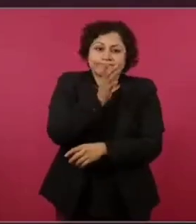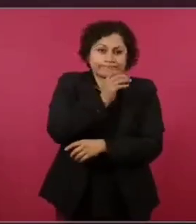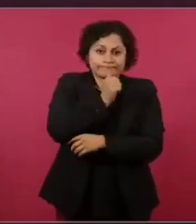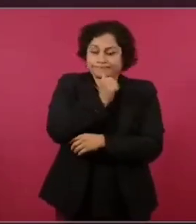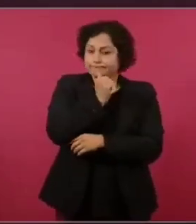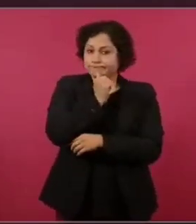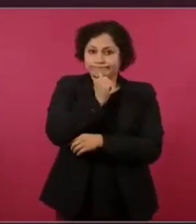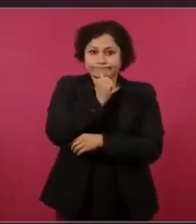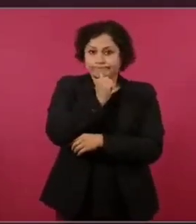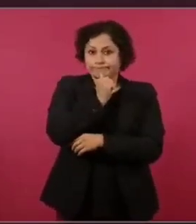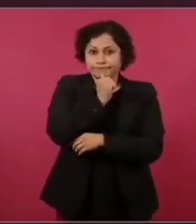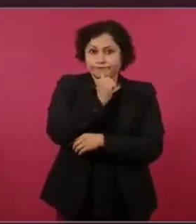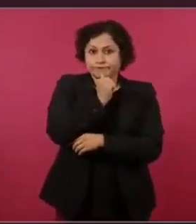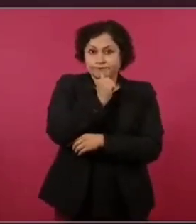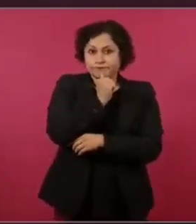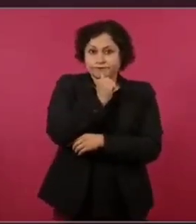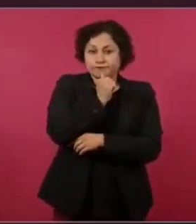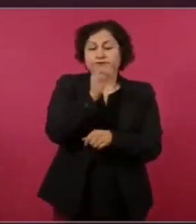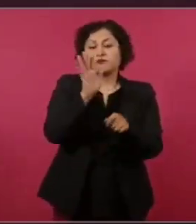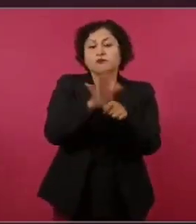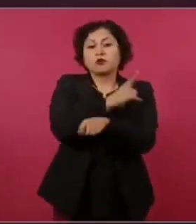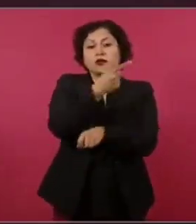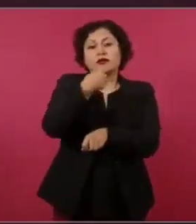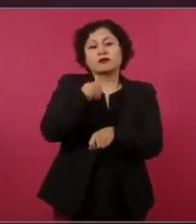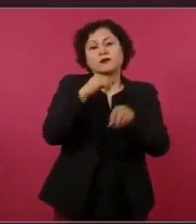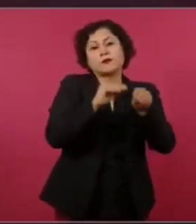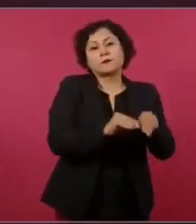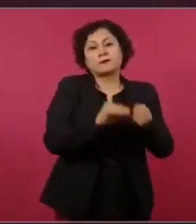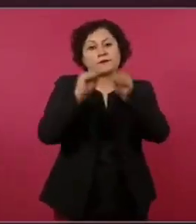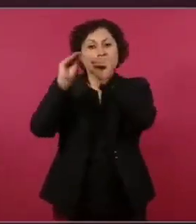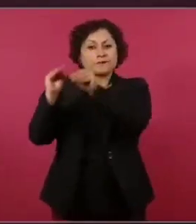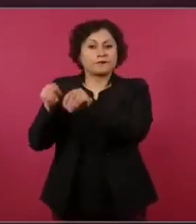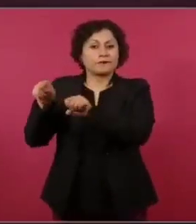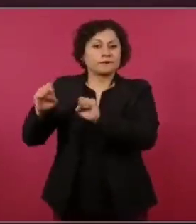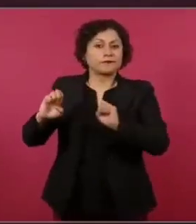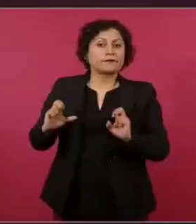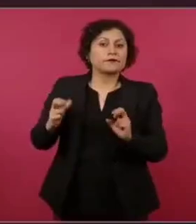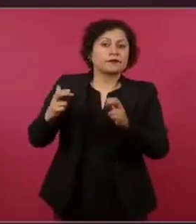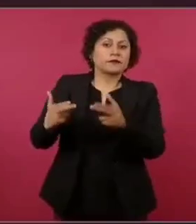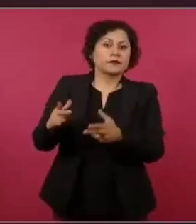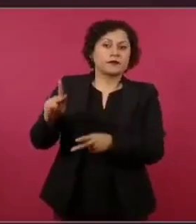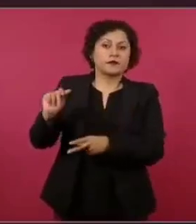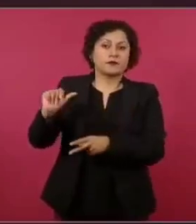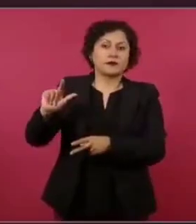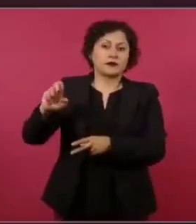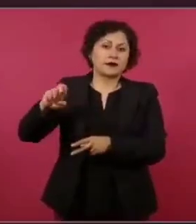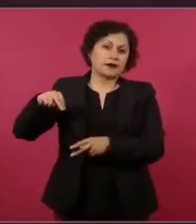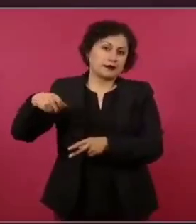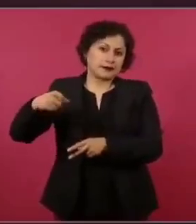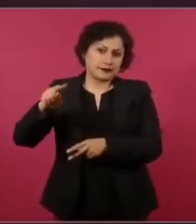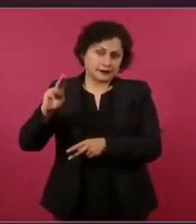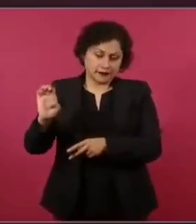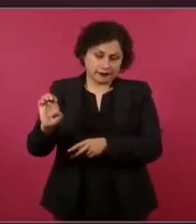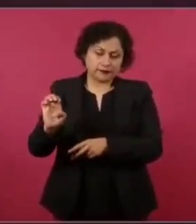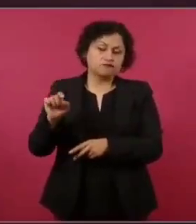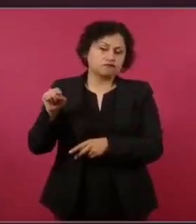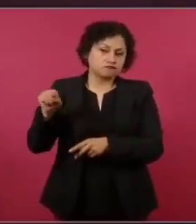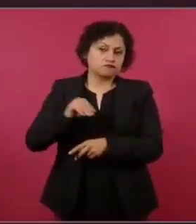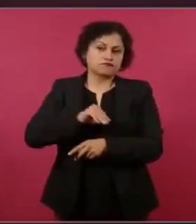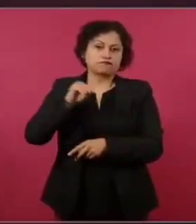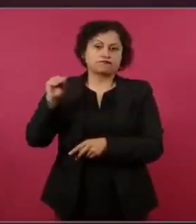Porque voy a vivir en Palenque, si